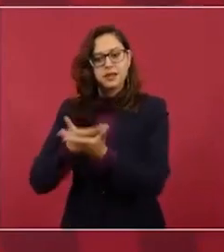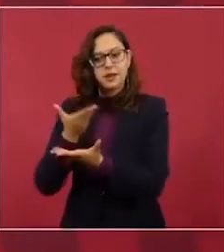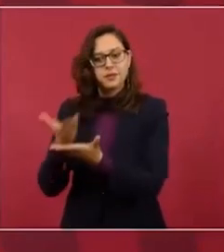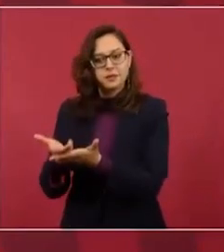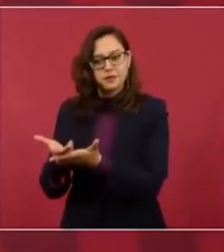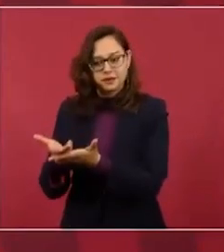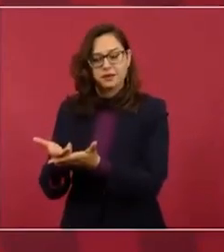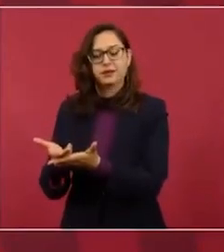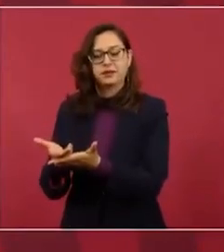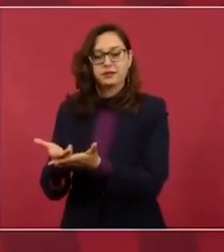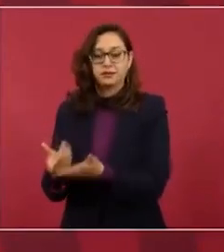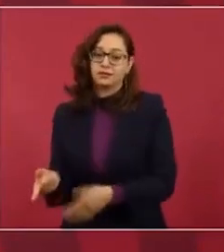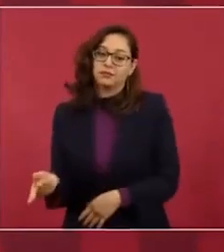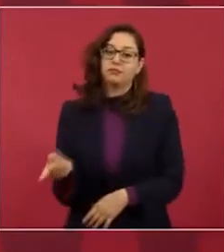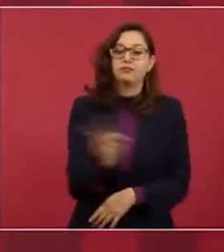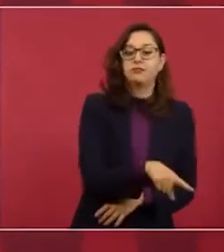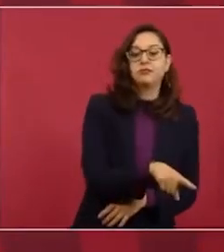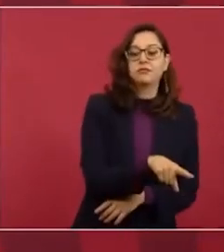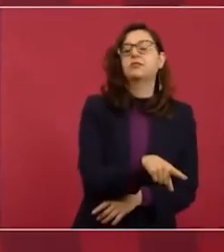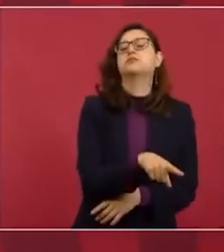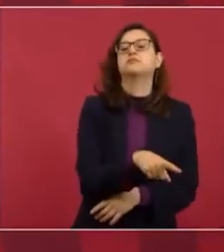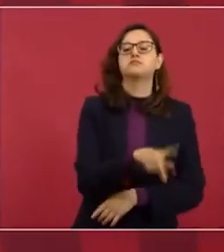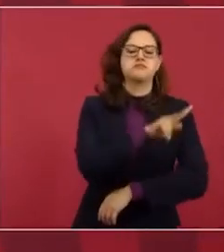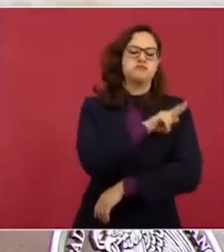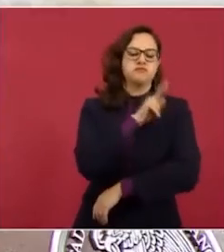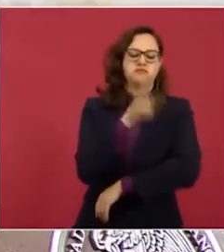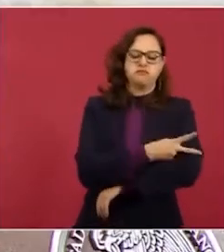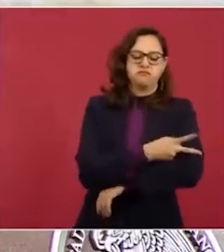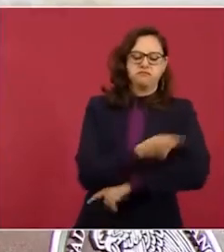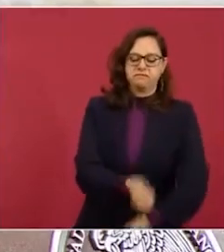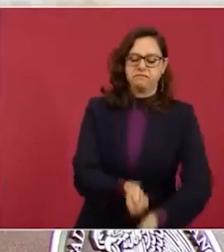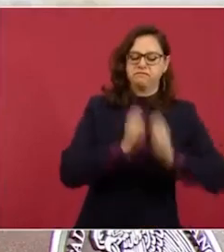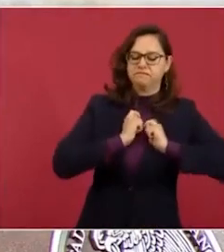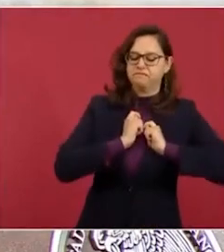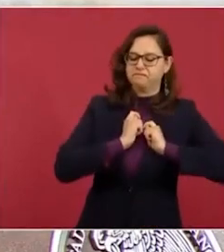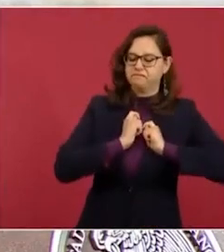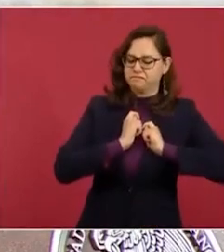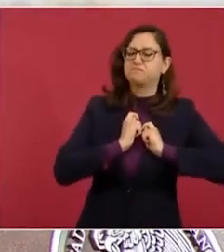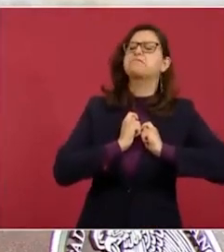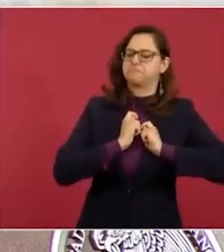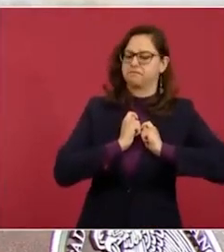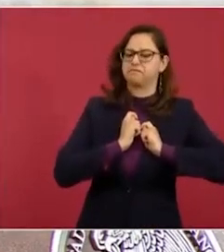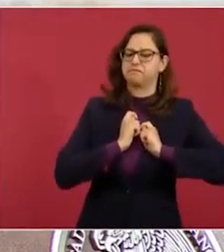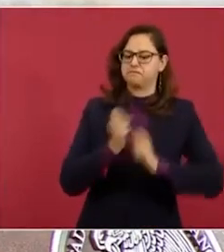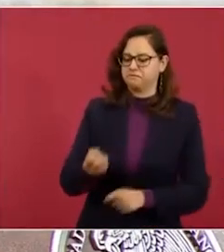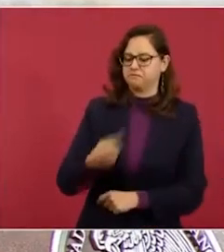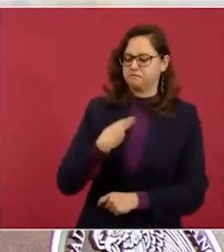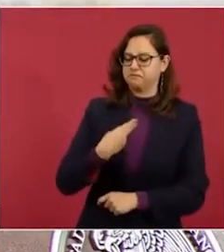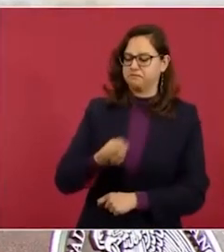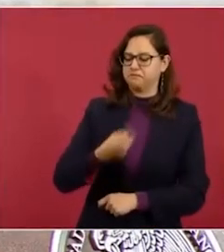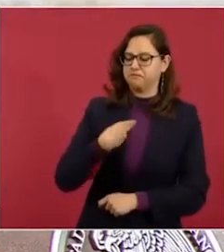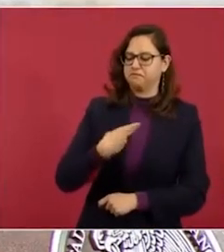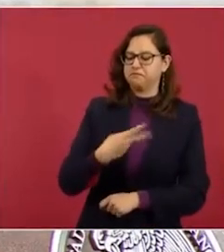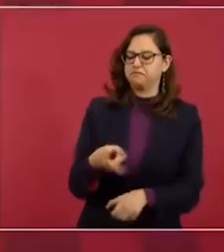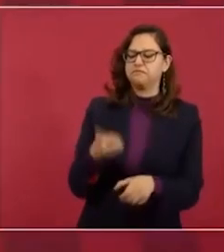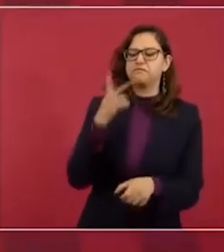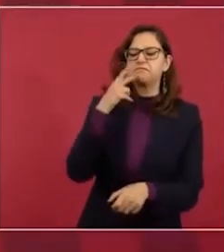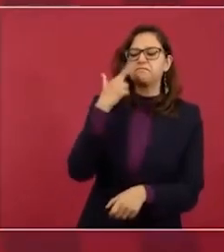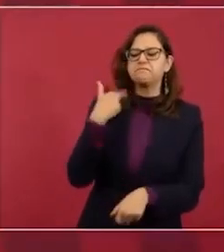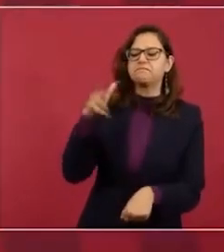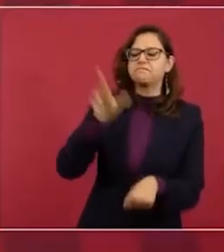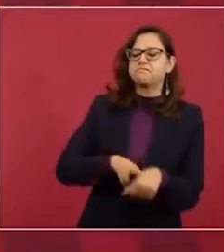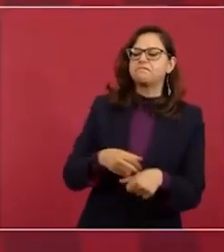Y para ellos el poder es el privilegio de robar